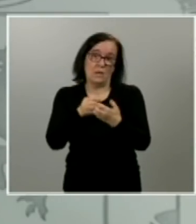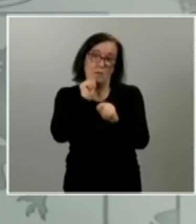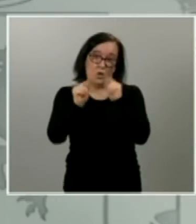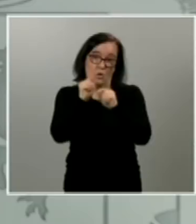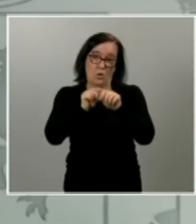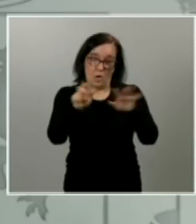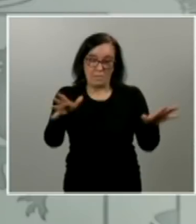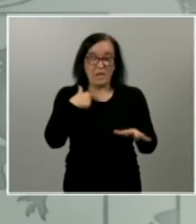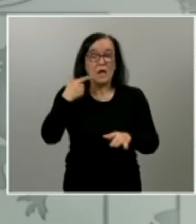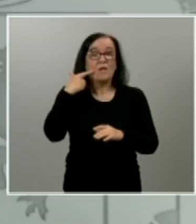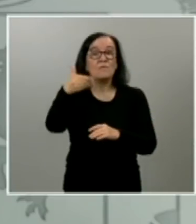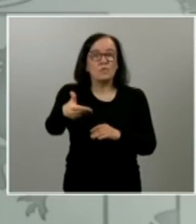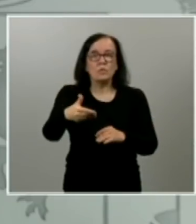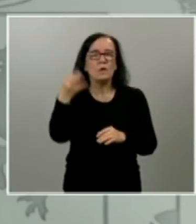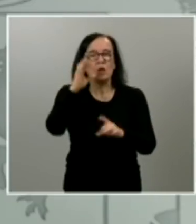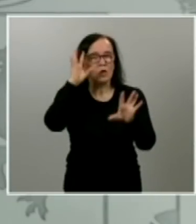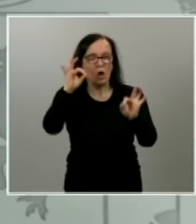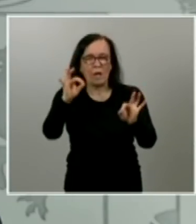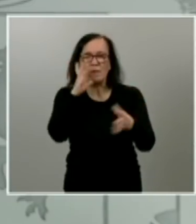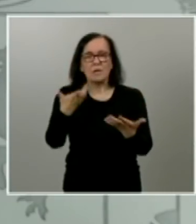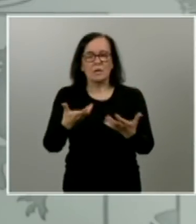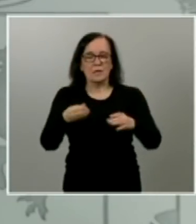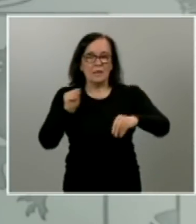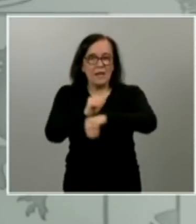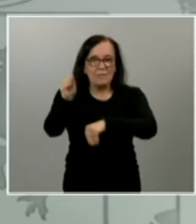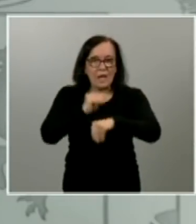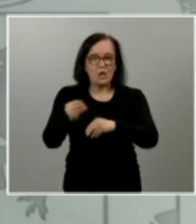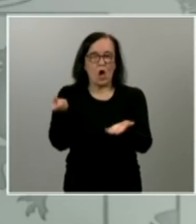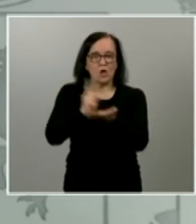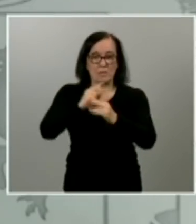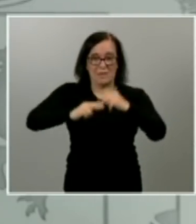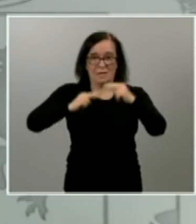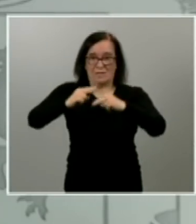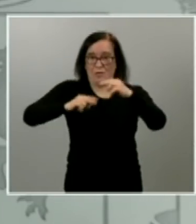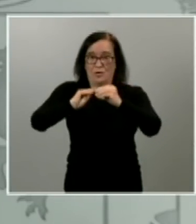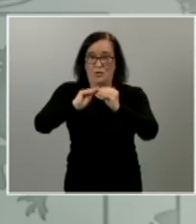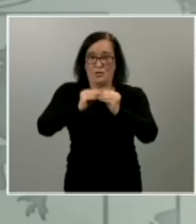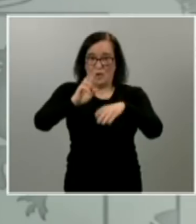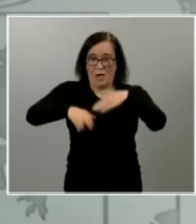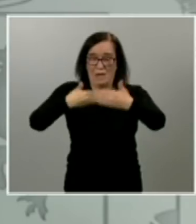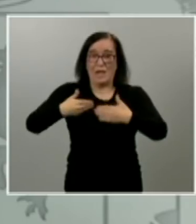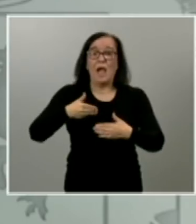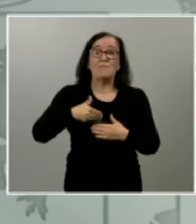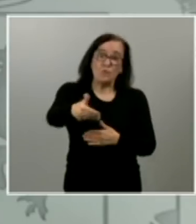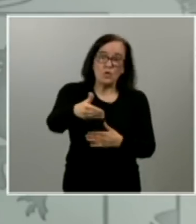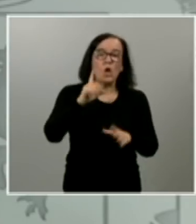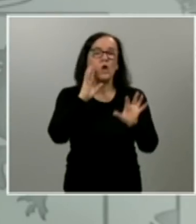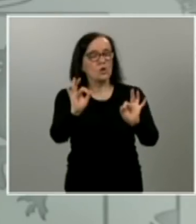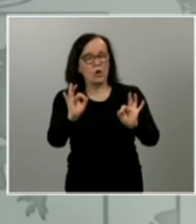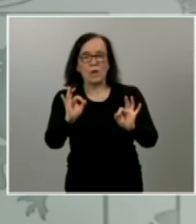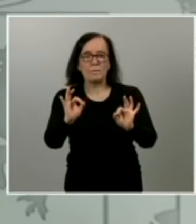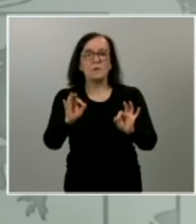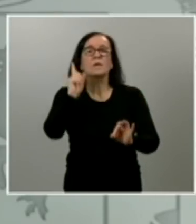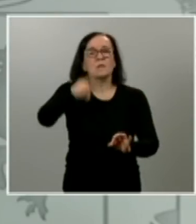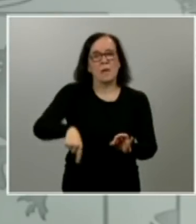lógicamente tienen que ver que esos esfuerzos de inversión de reconstrucción que lancemos hacia el futuro pues lógicamente son también en su